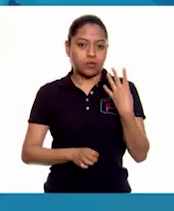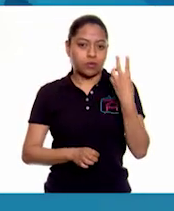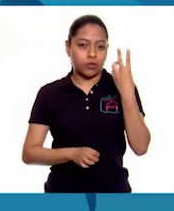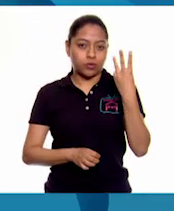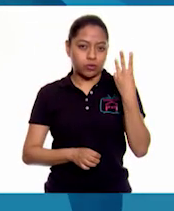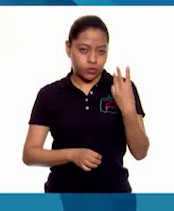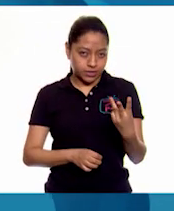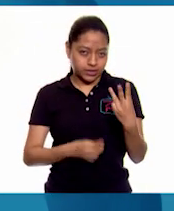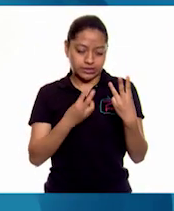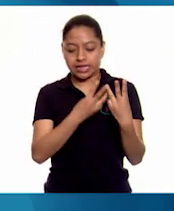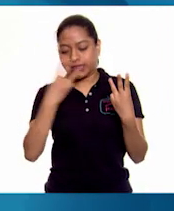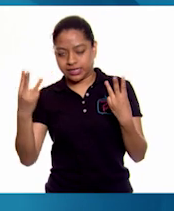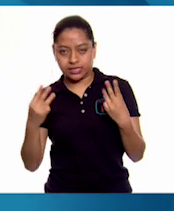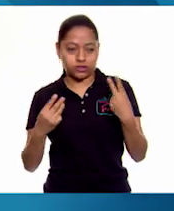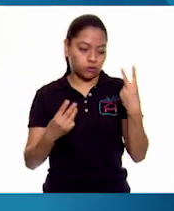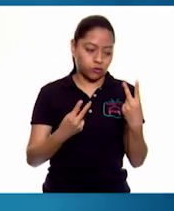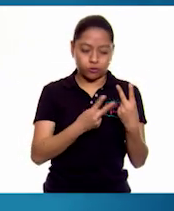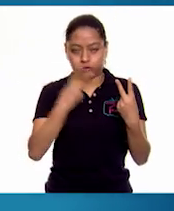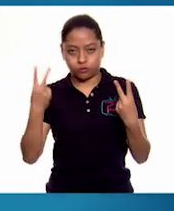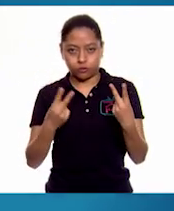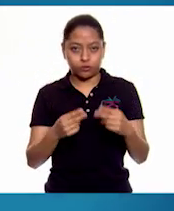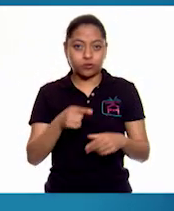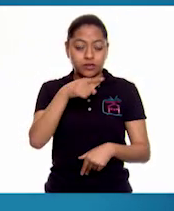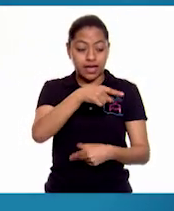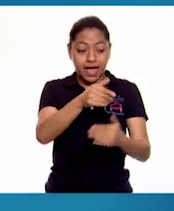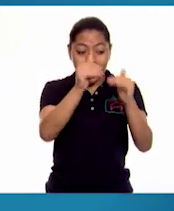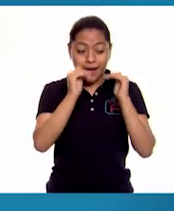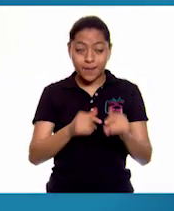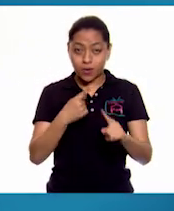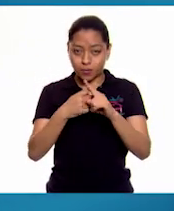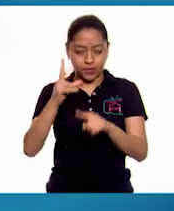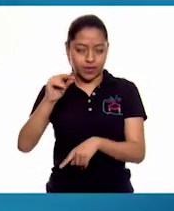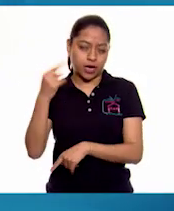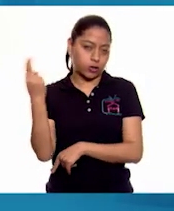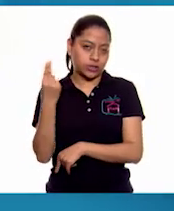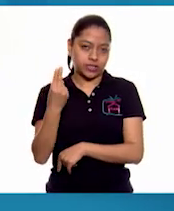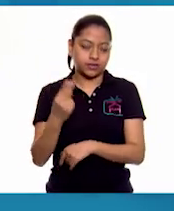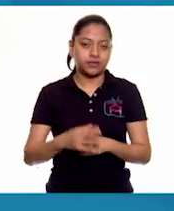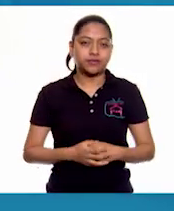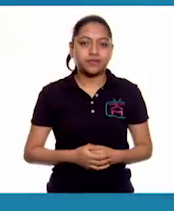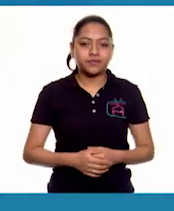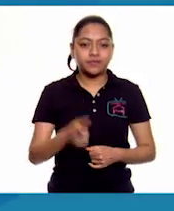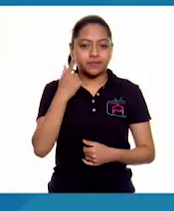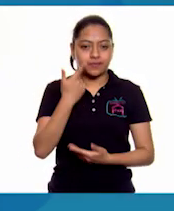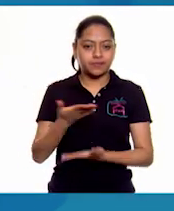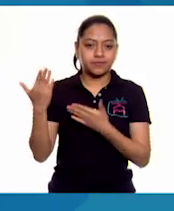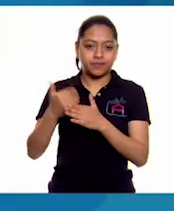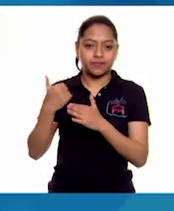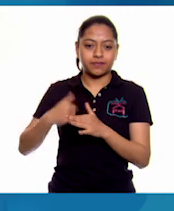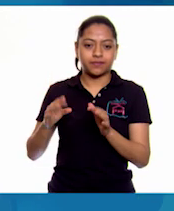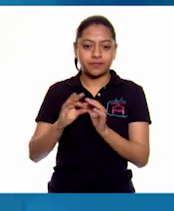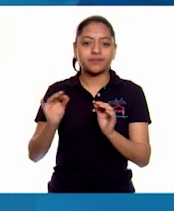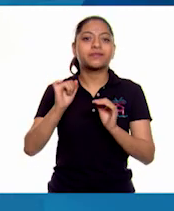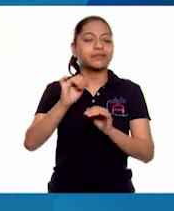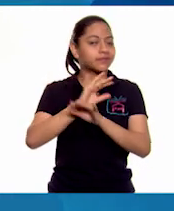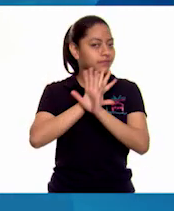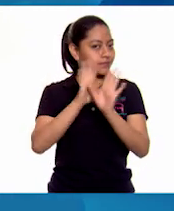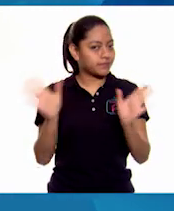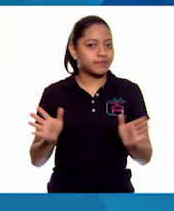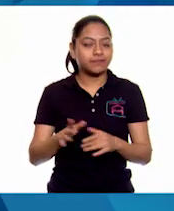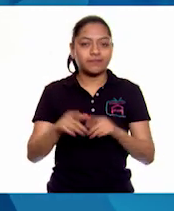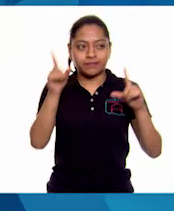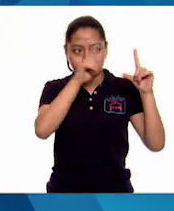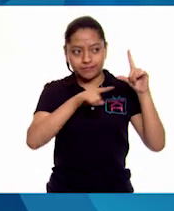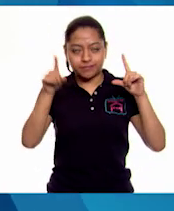hayan hecho esas observaciones. Ahora bien, con el esquema que hizo Ale, es claro que sí alcanza el material con los